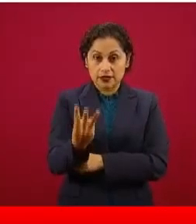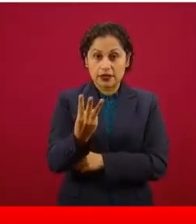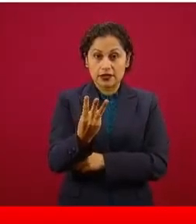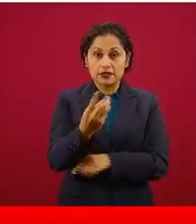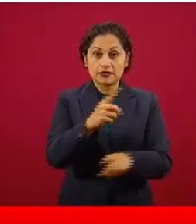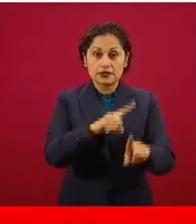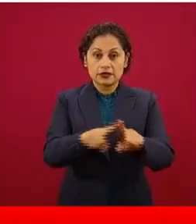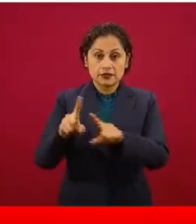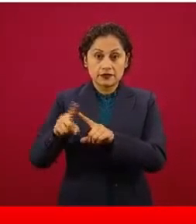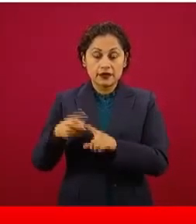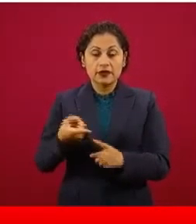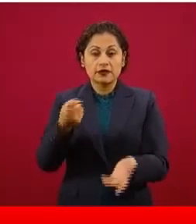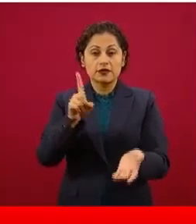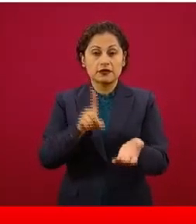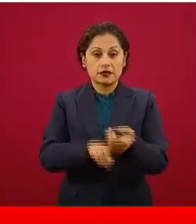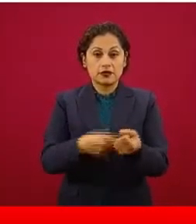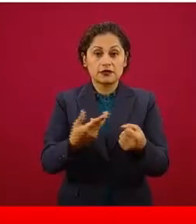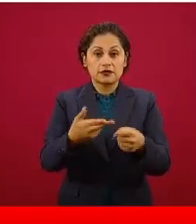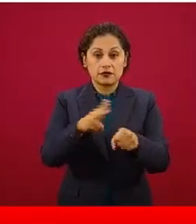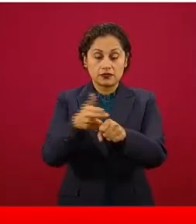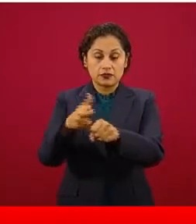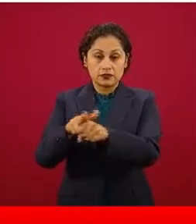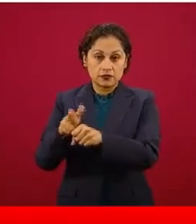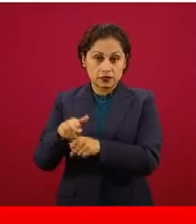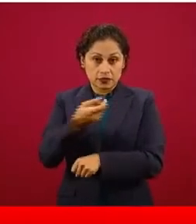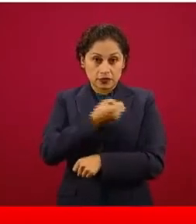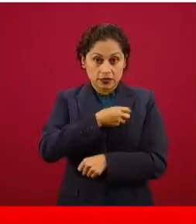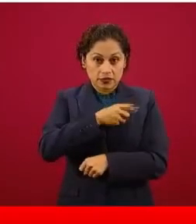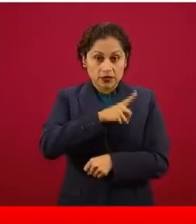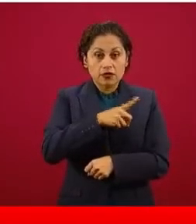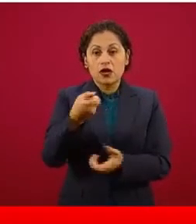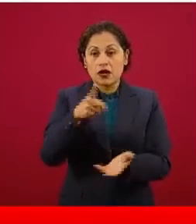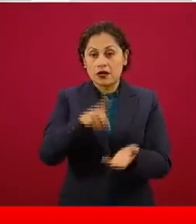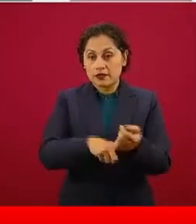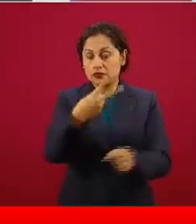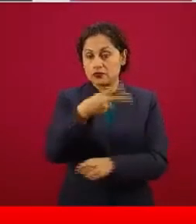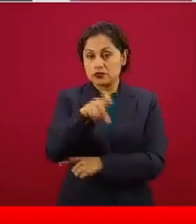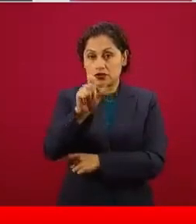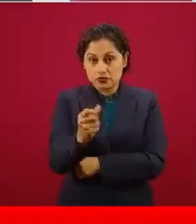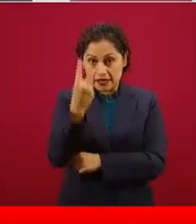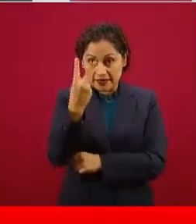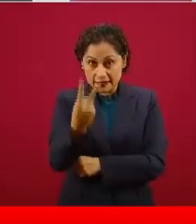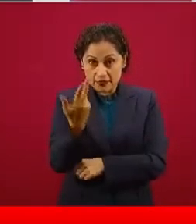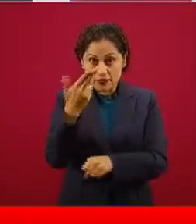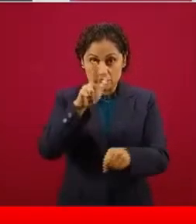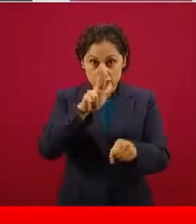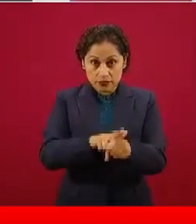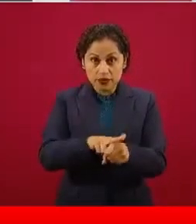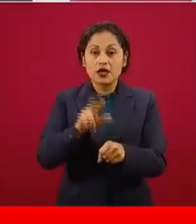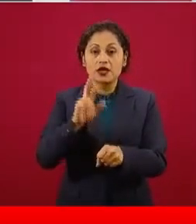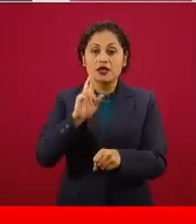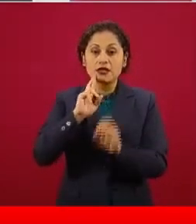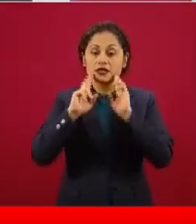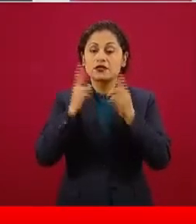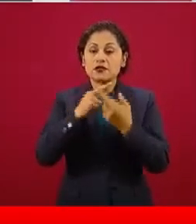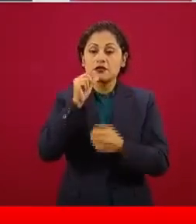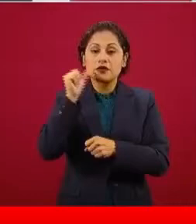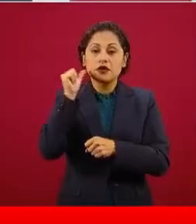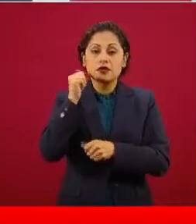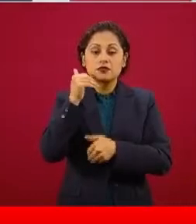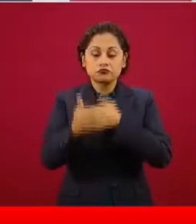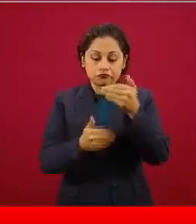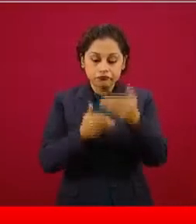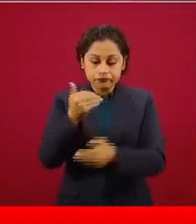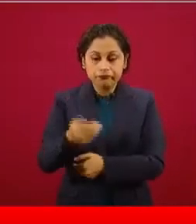Secretaría de Salud están en estos 222 hospitales y avanzamos en la conformación de los equipos de atención